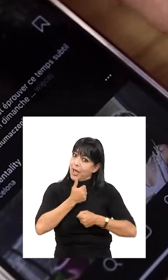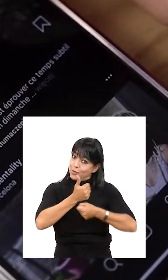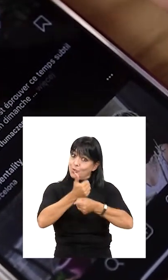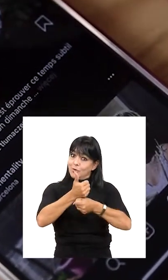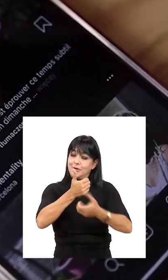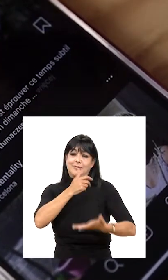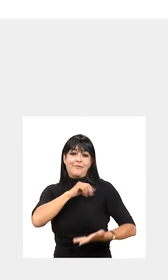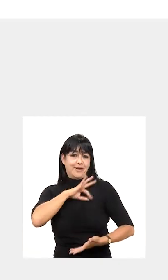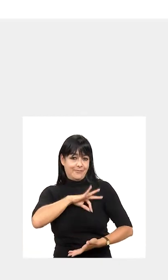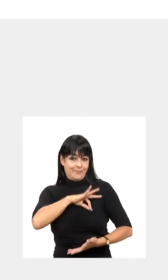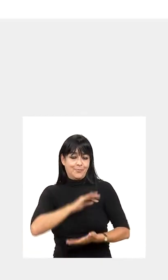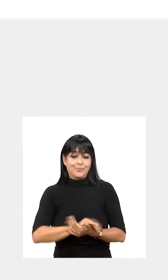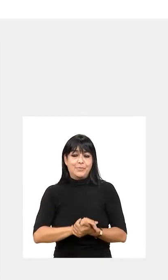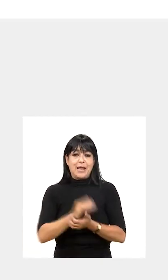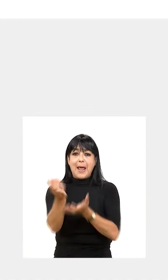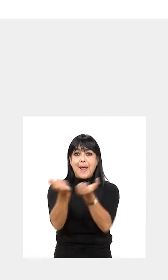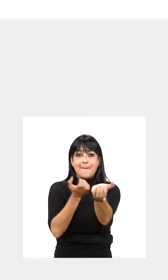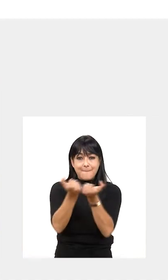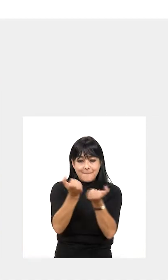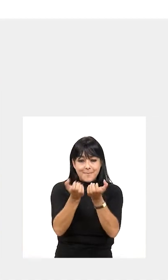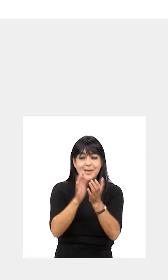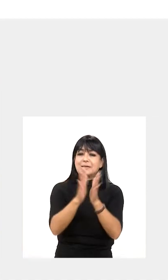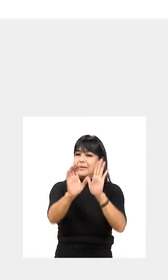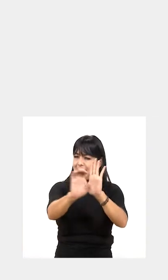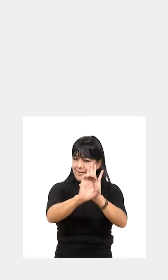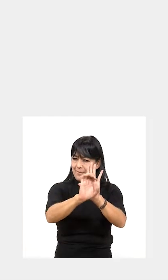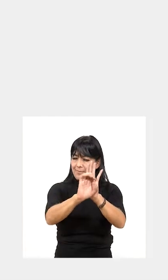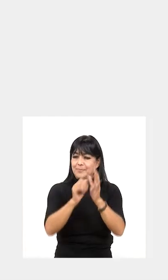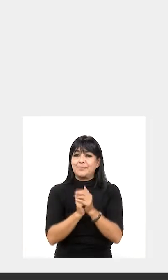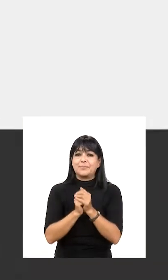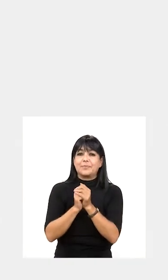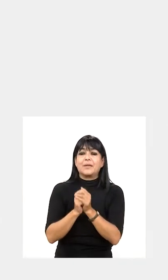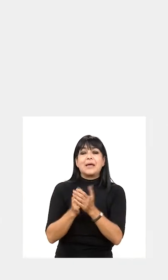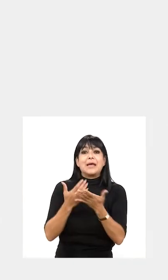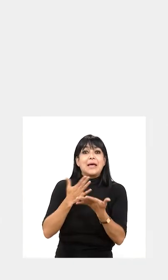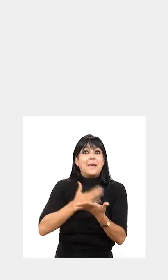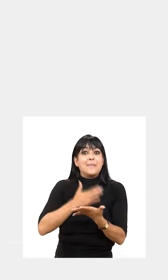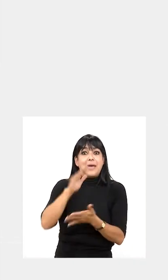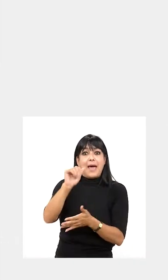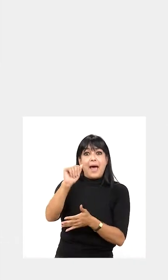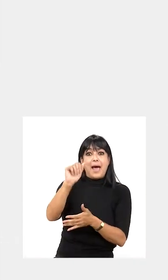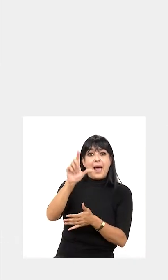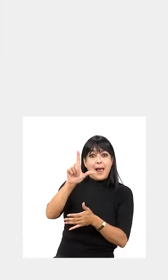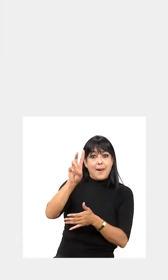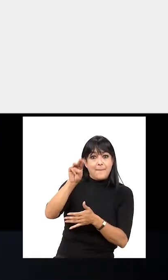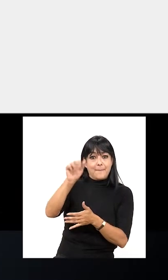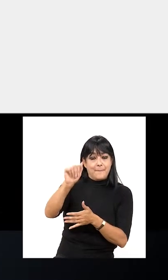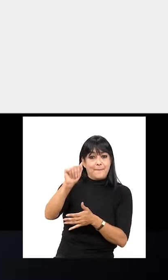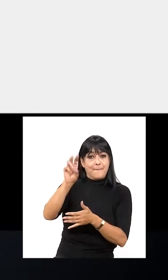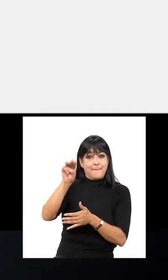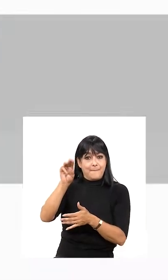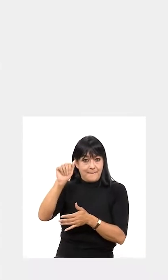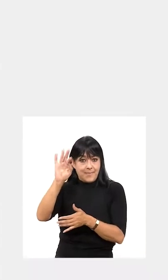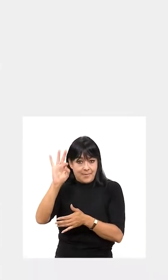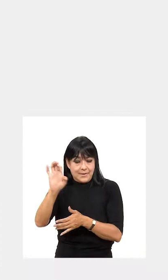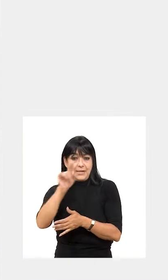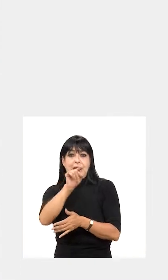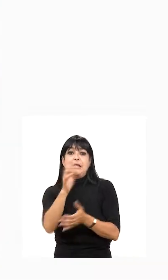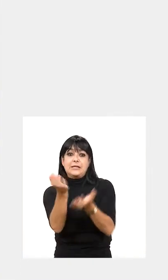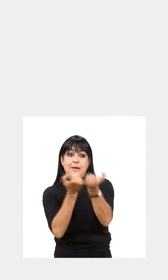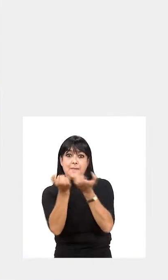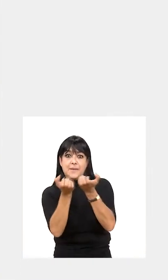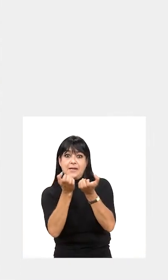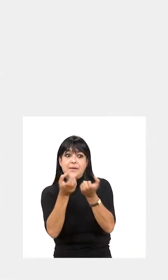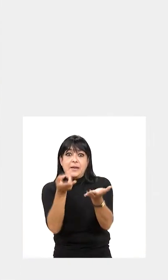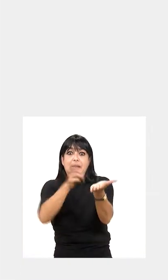favorecer. Existen empresas como, por ejemplo, Mi Alma Mater, que posee una bolsa de empleo